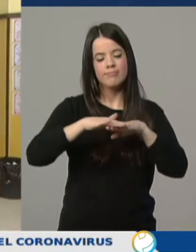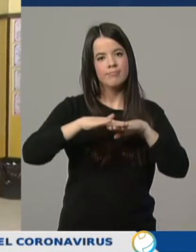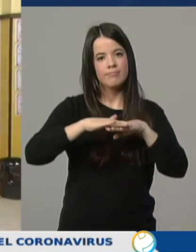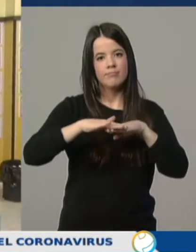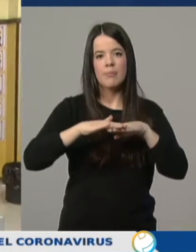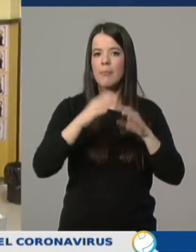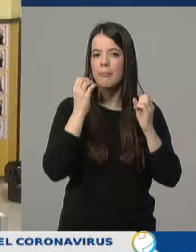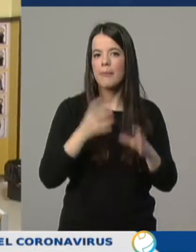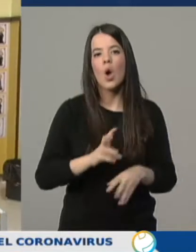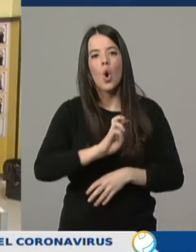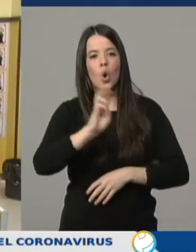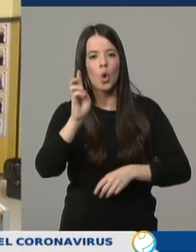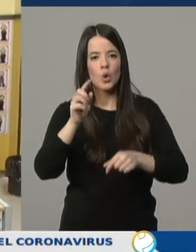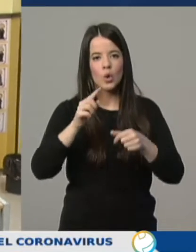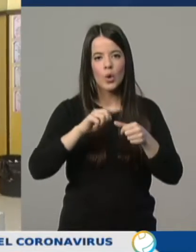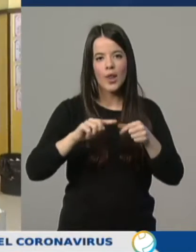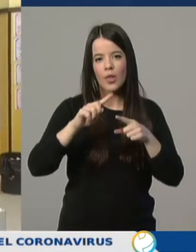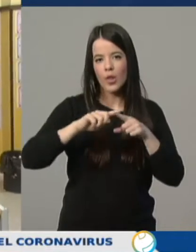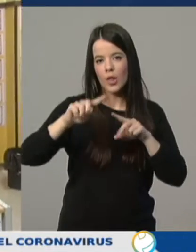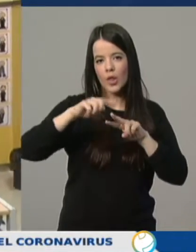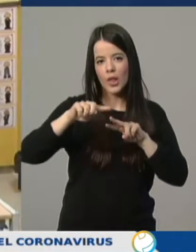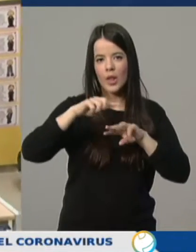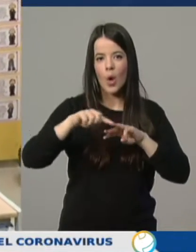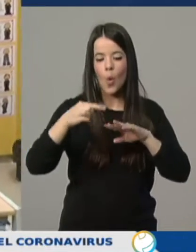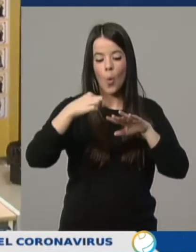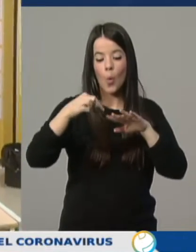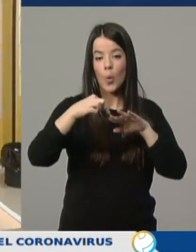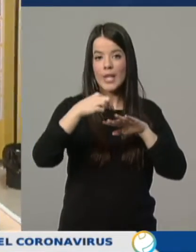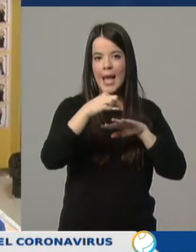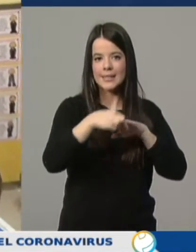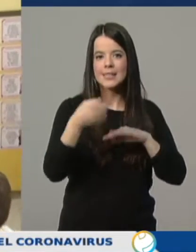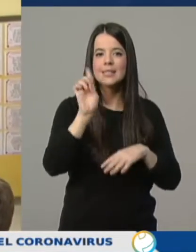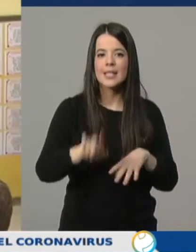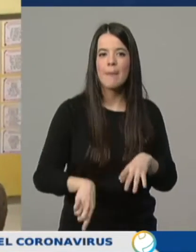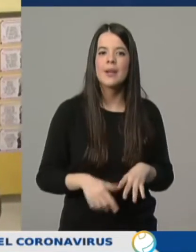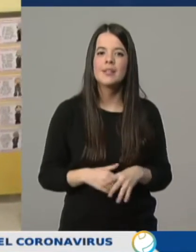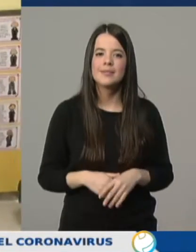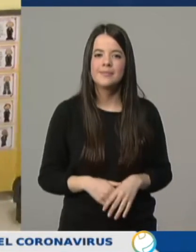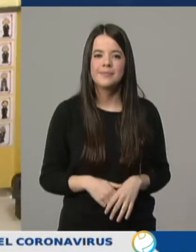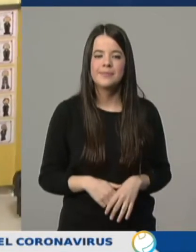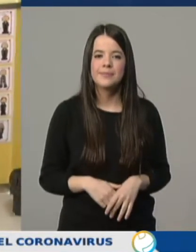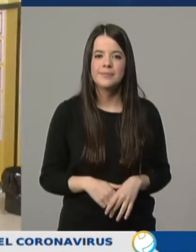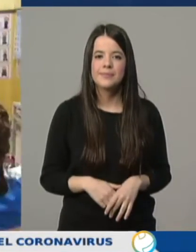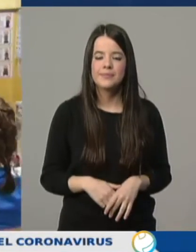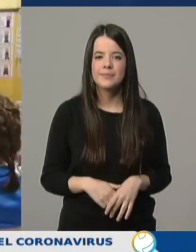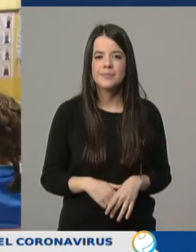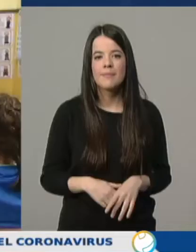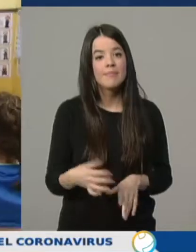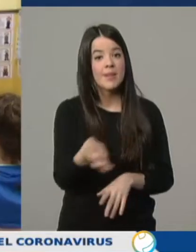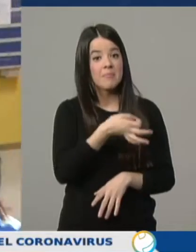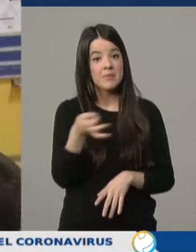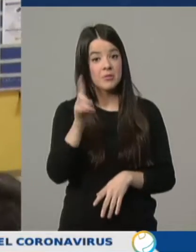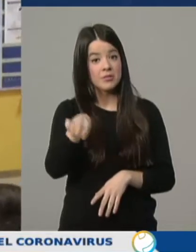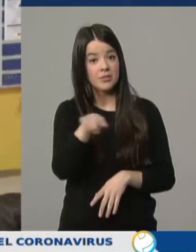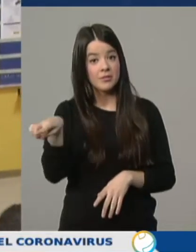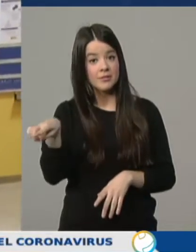Otro dedo, otro dedo. Las uñas. Pues volvemos a darnos en las uñas. Perfecto, ¿no?